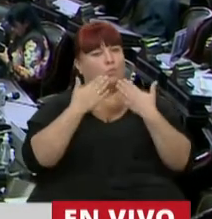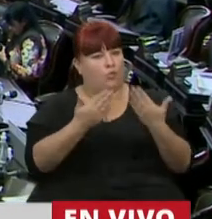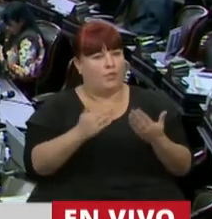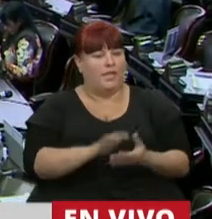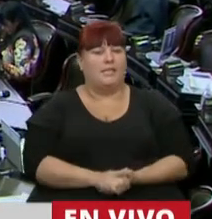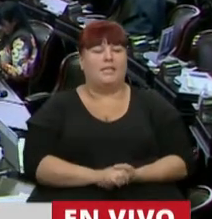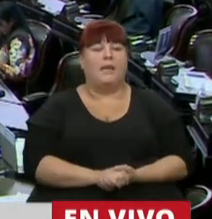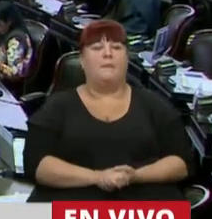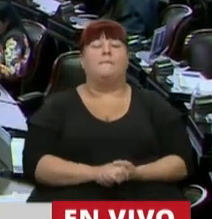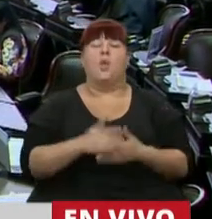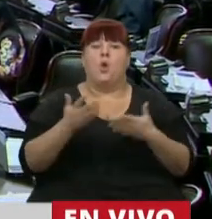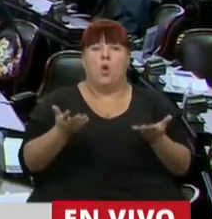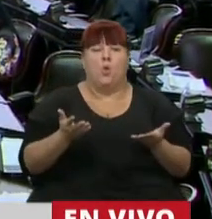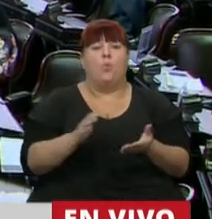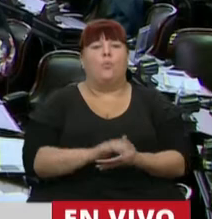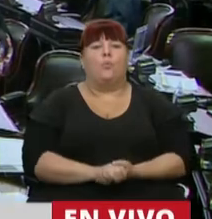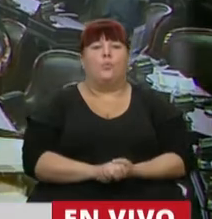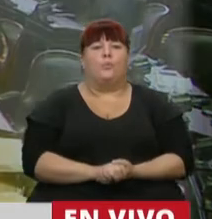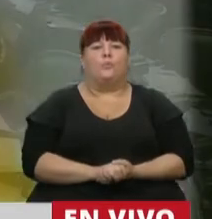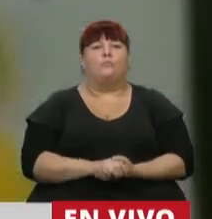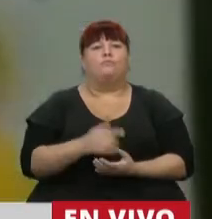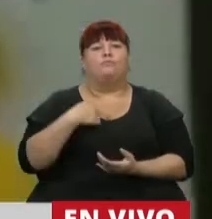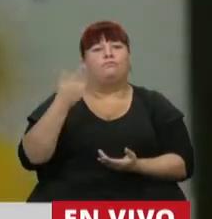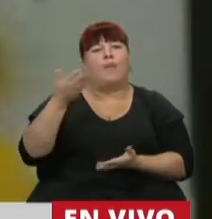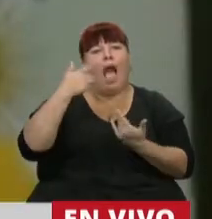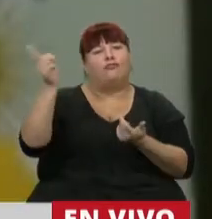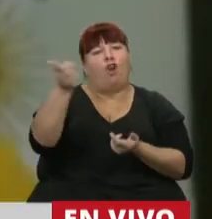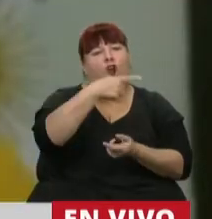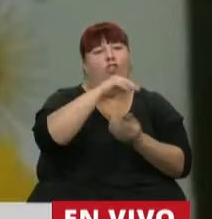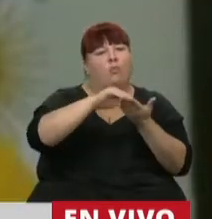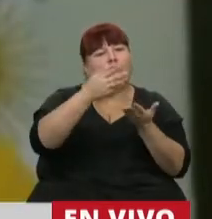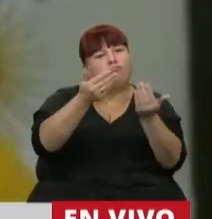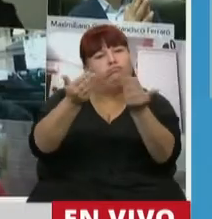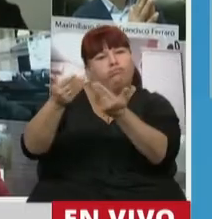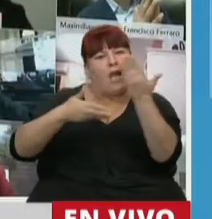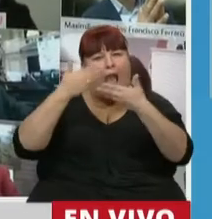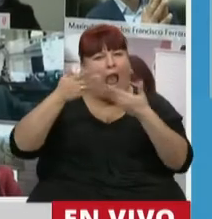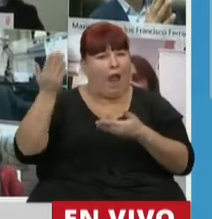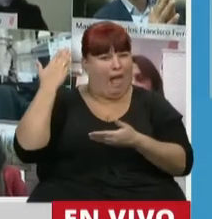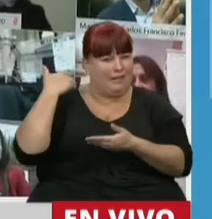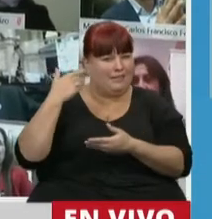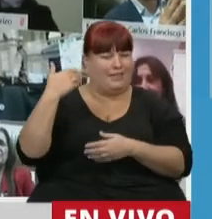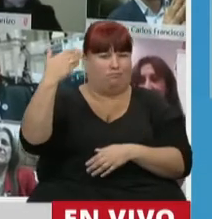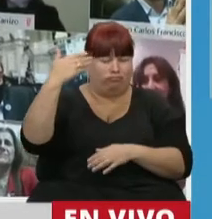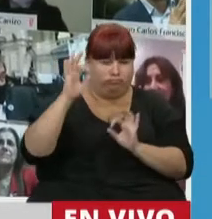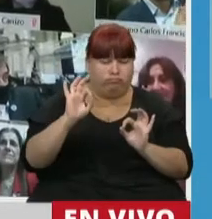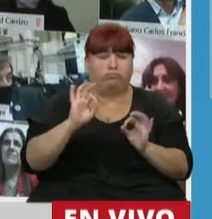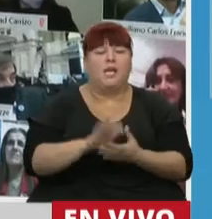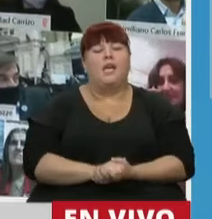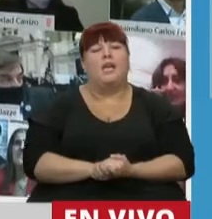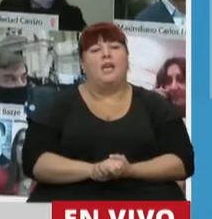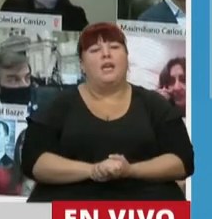gracias. Bueno, tomando todas las palabras que ya dijeron los diputados propinantes,